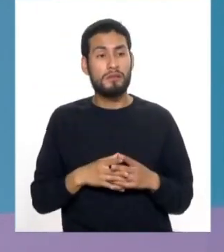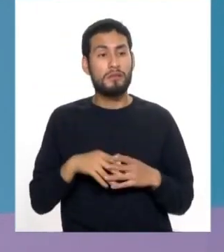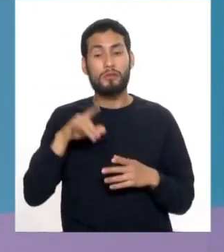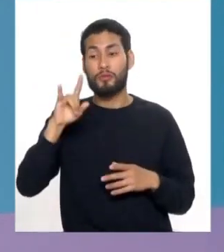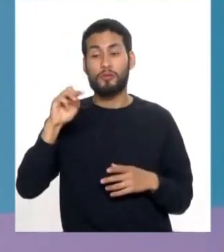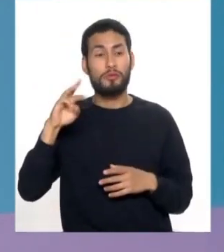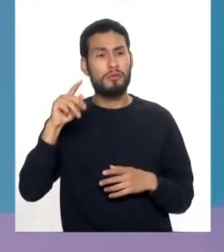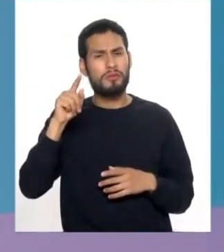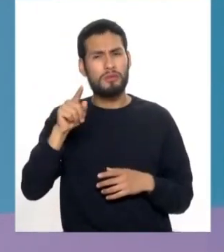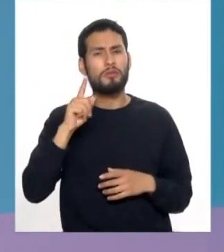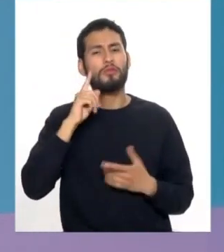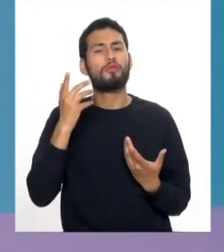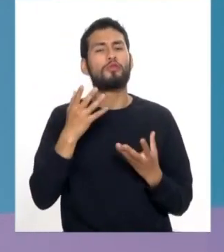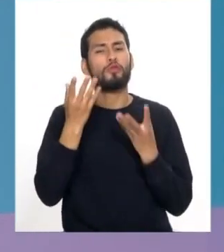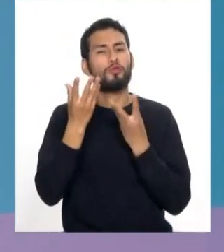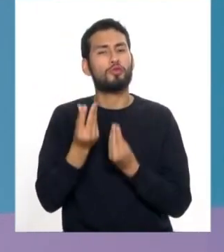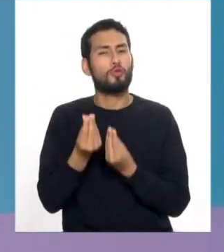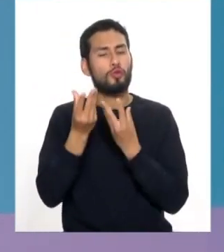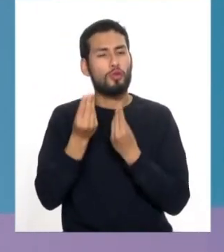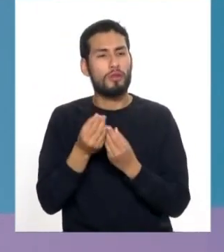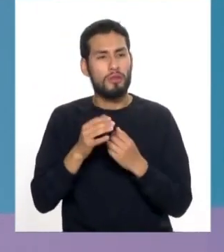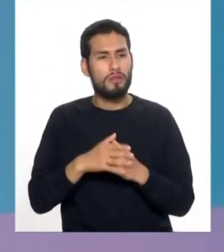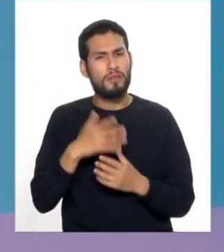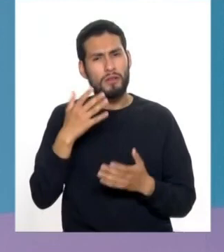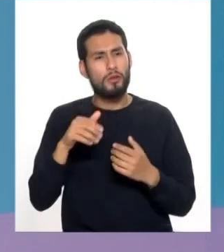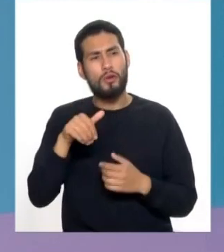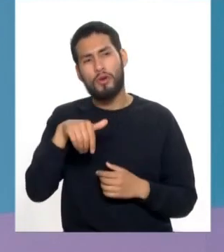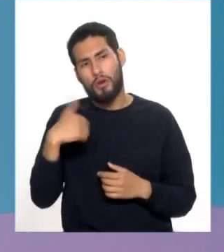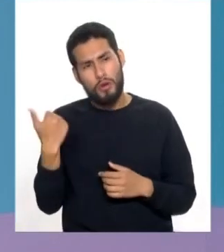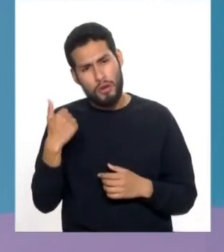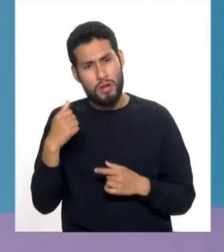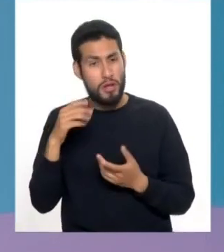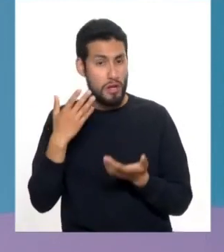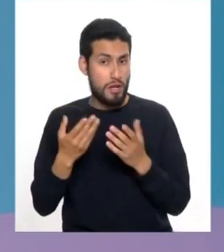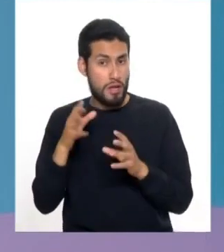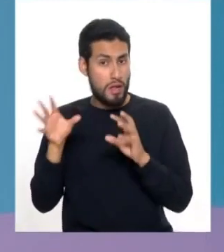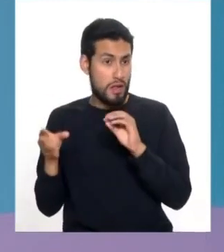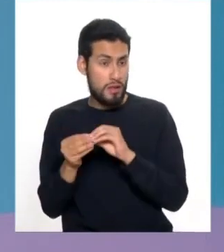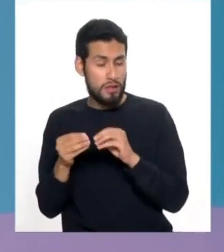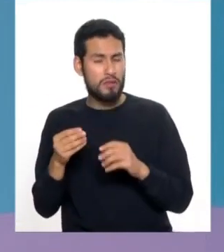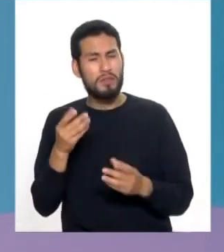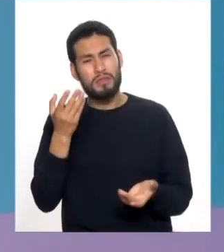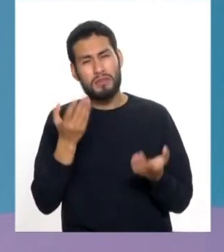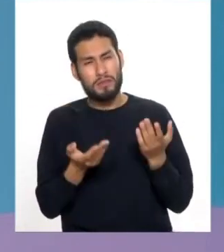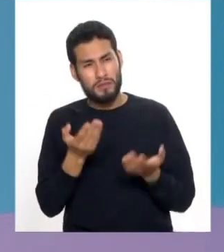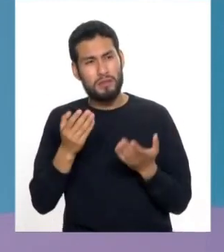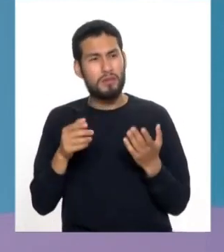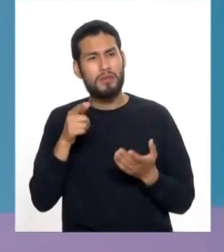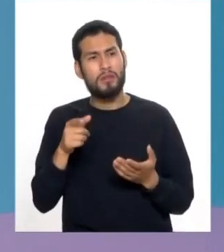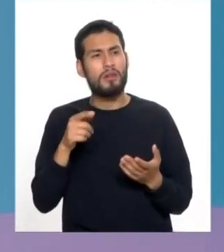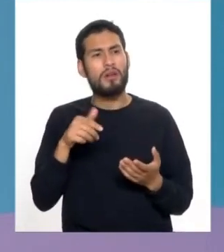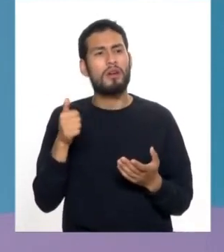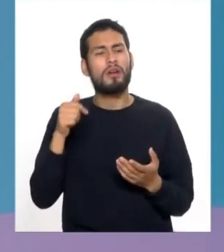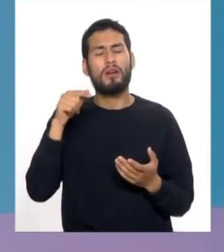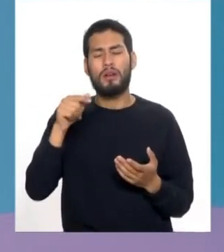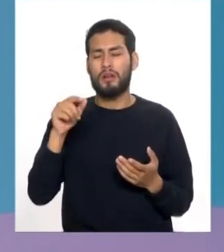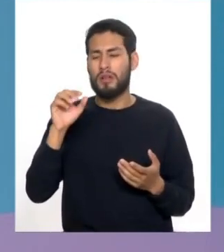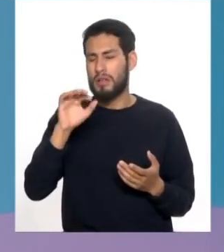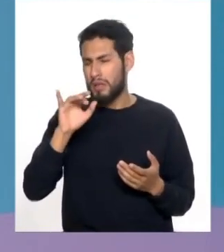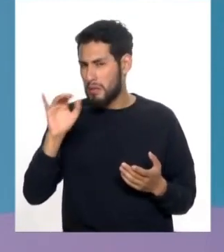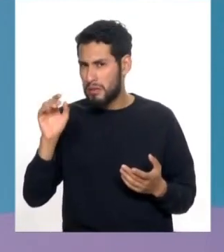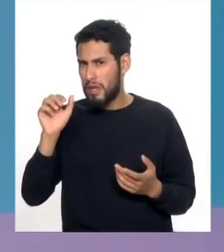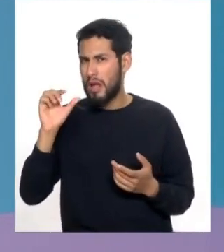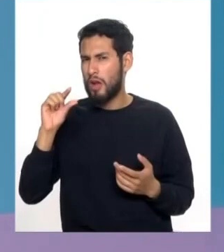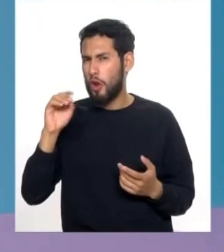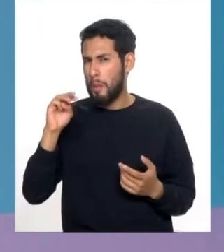Humed es un lubricante. Debe tener otro medicamento asociado, probablemente un antiglaucomatoso. Tenemos